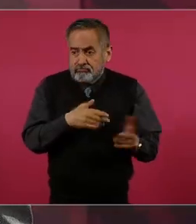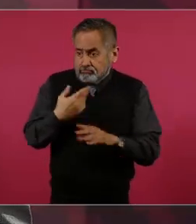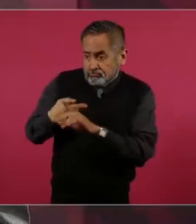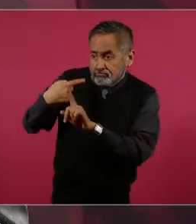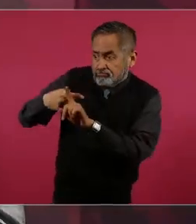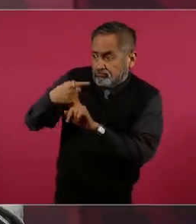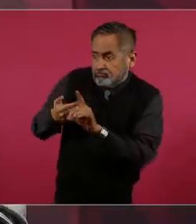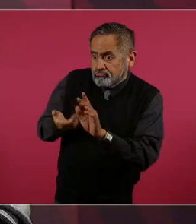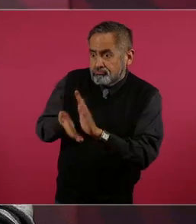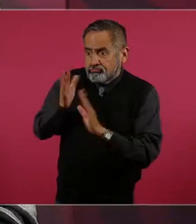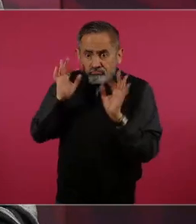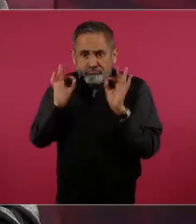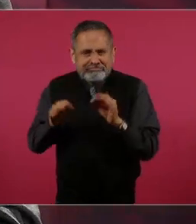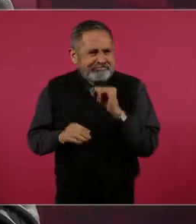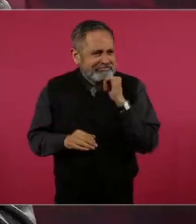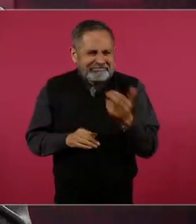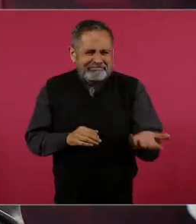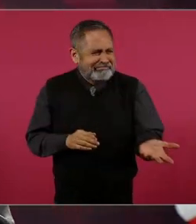del otro,